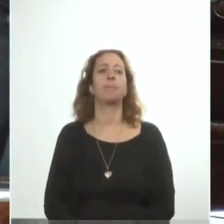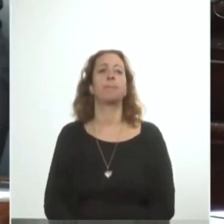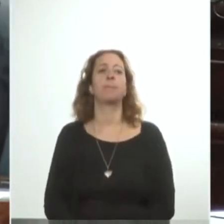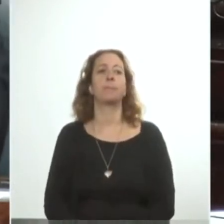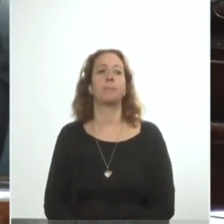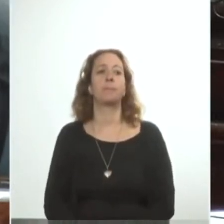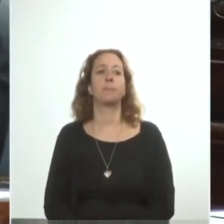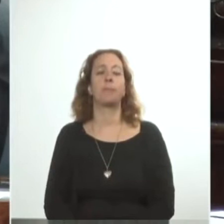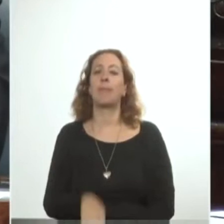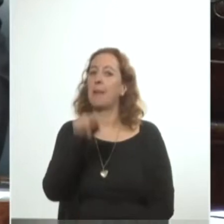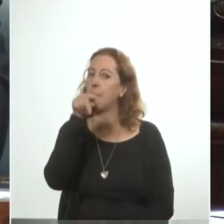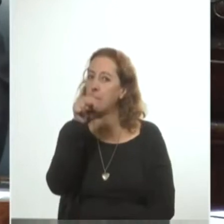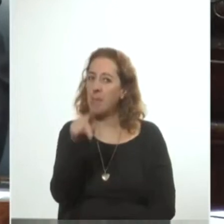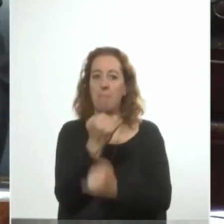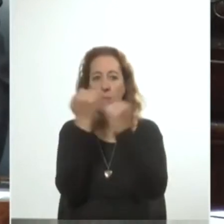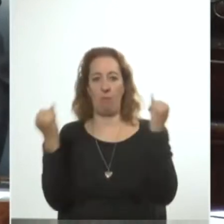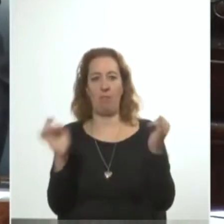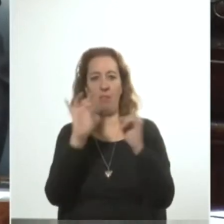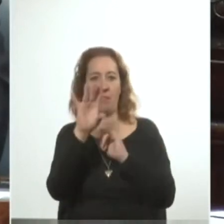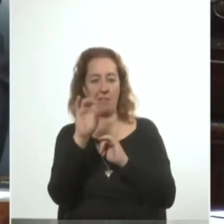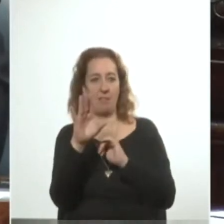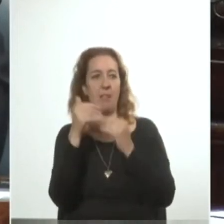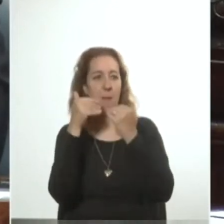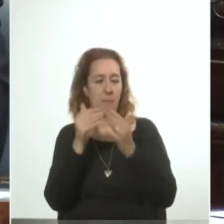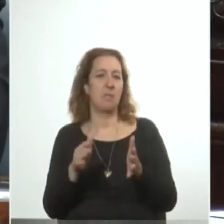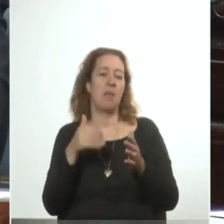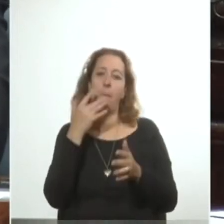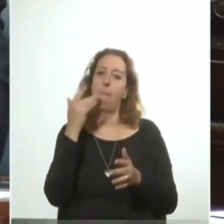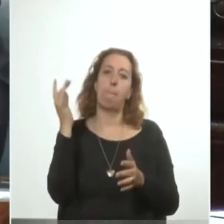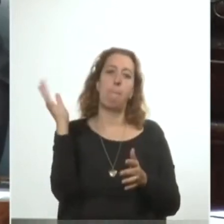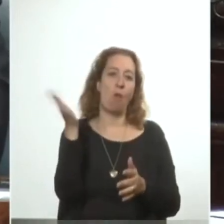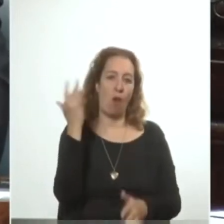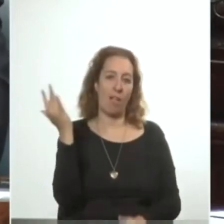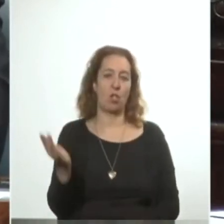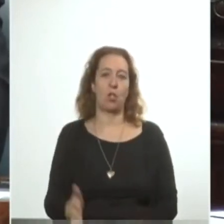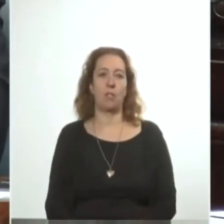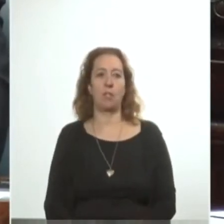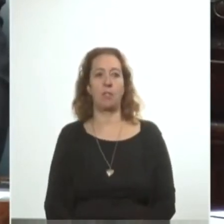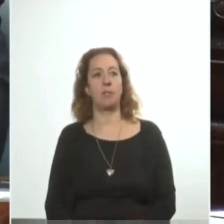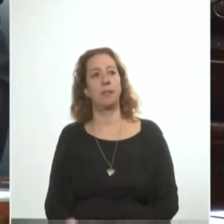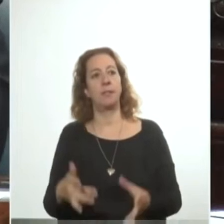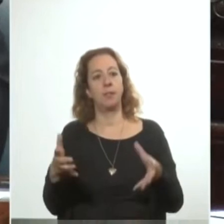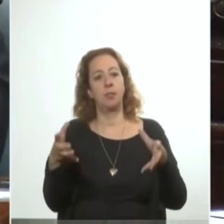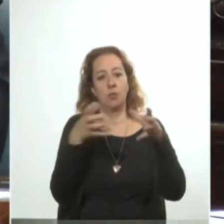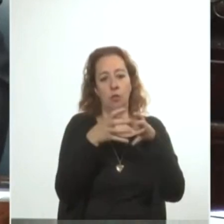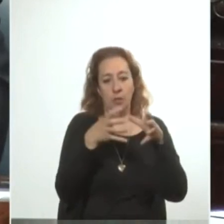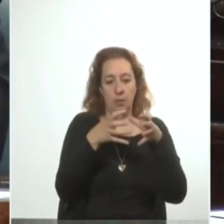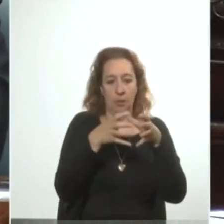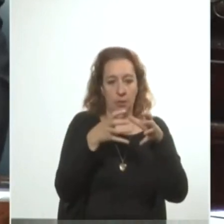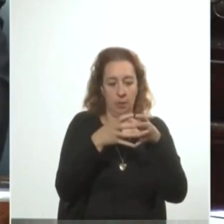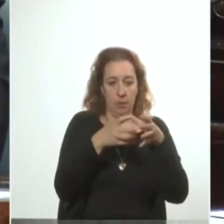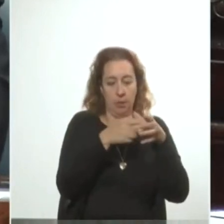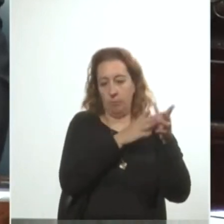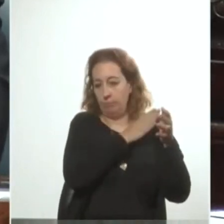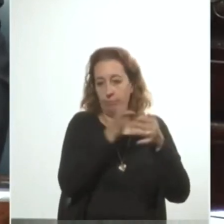Ese mismo 15 comienza la escalada de provocaciones. Las fuerzas conjuntas irrumpen en el local del